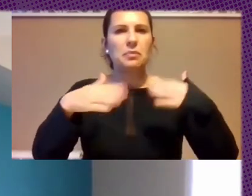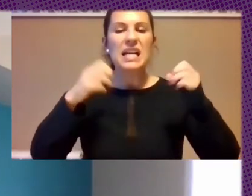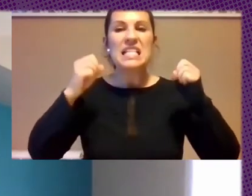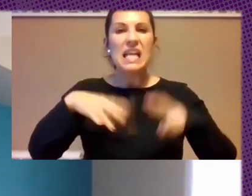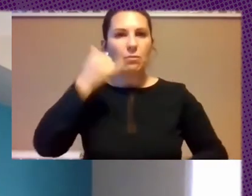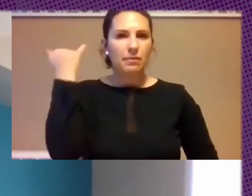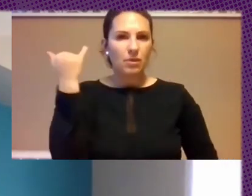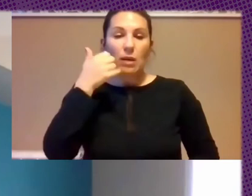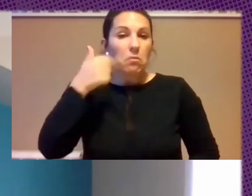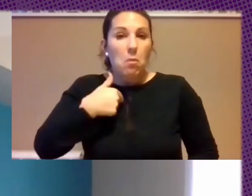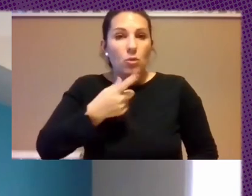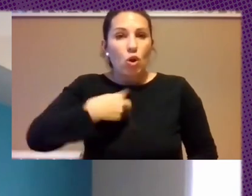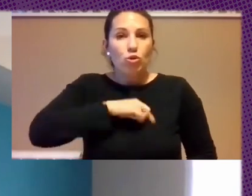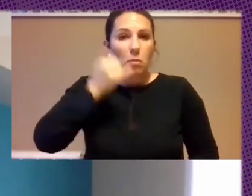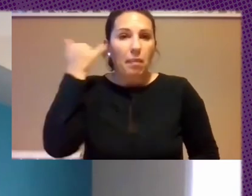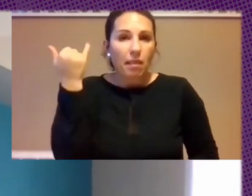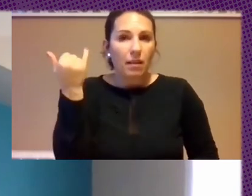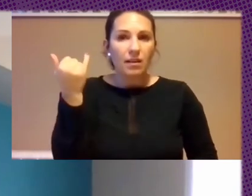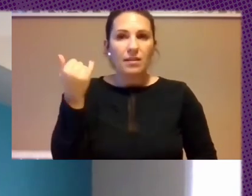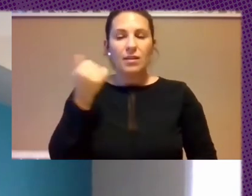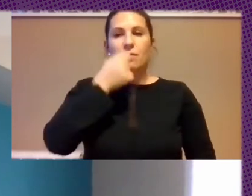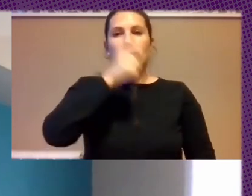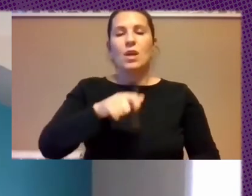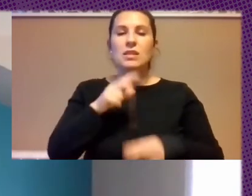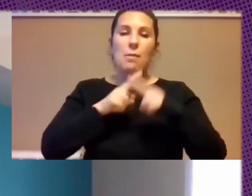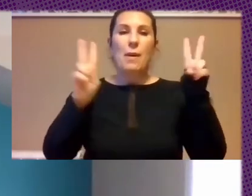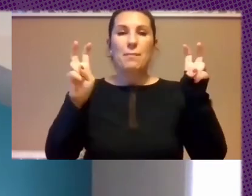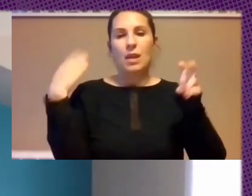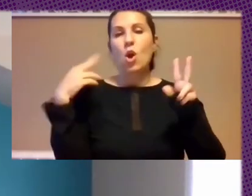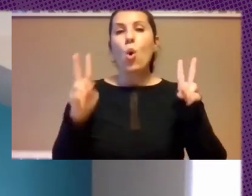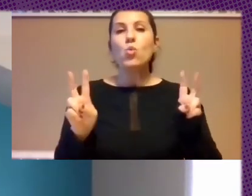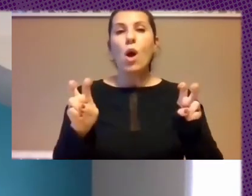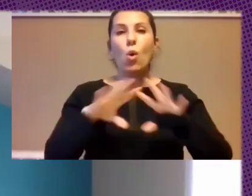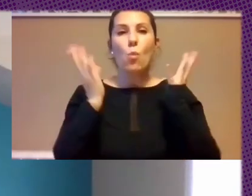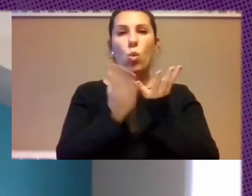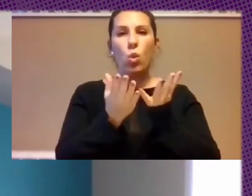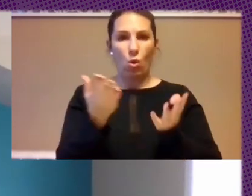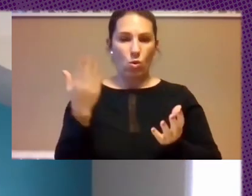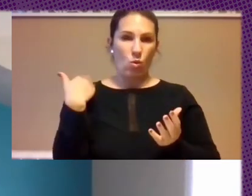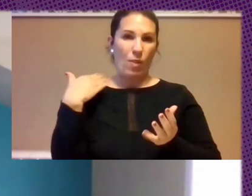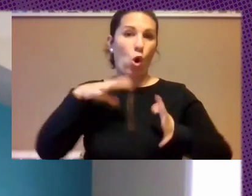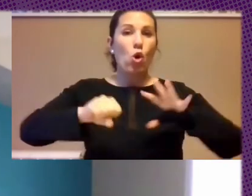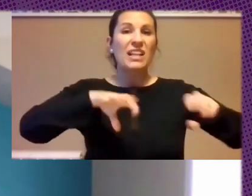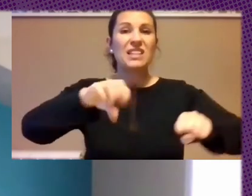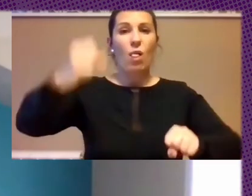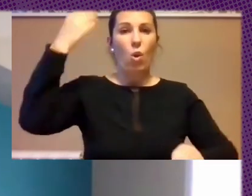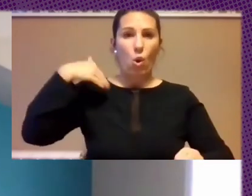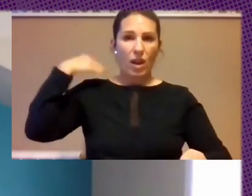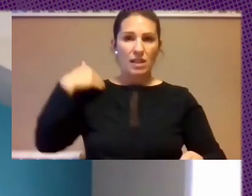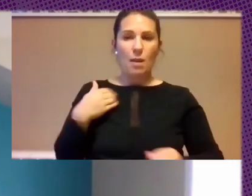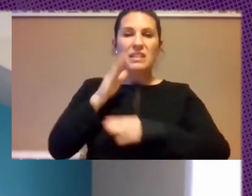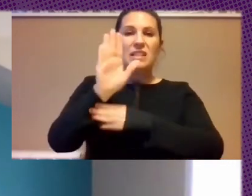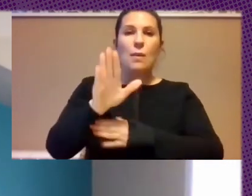Poblaciones De Lo Que Se Le Llamaba El Nuevo Mundo Cuando Llegaron Los Conquistadores Y Presentaron Este Tipo De Documentos